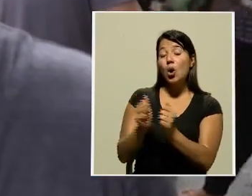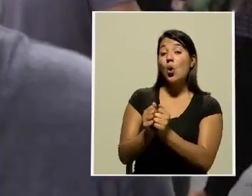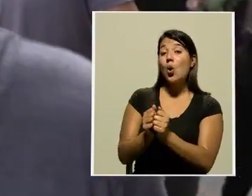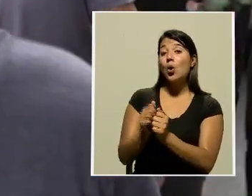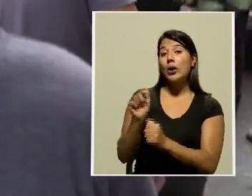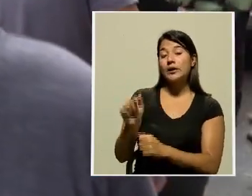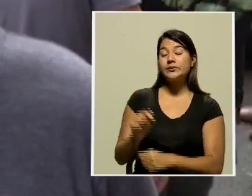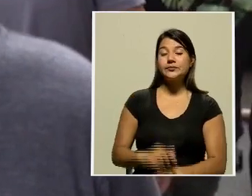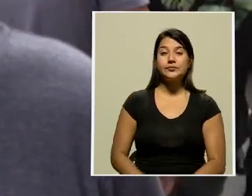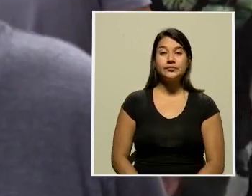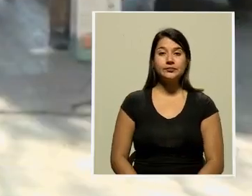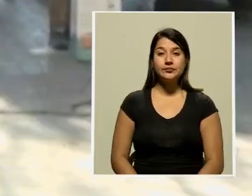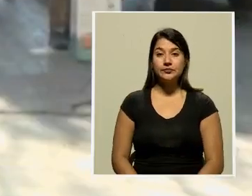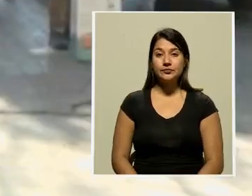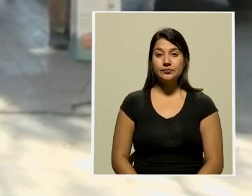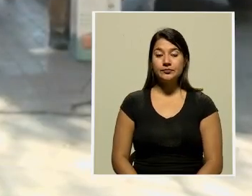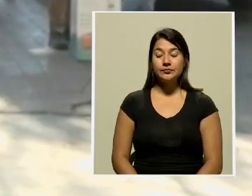ahí dentro.